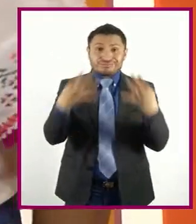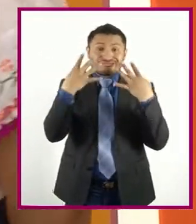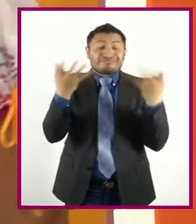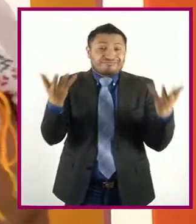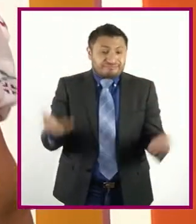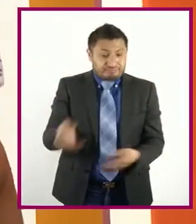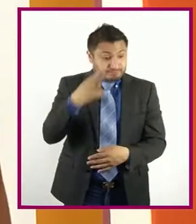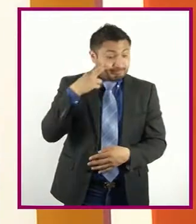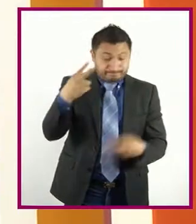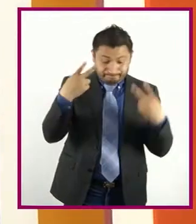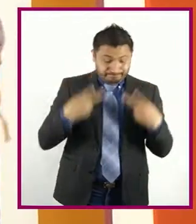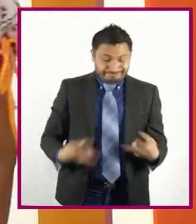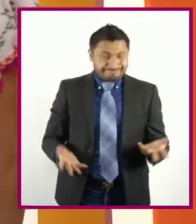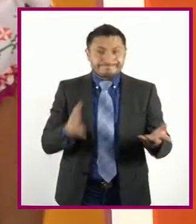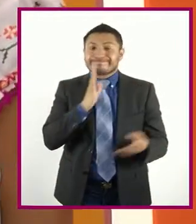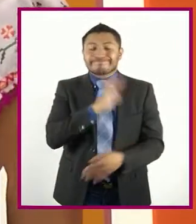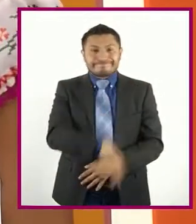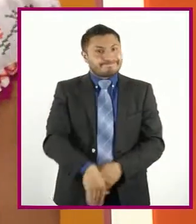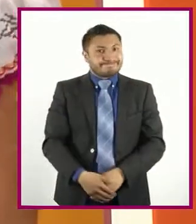ven nuestras fachas